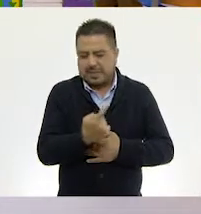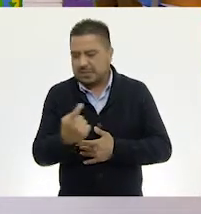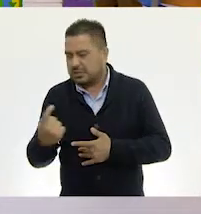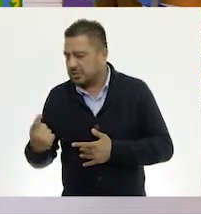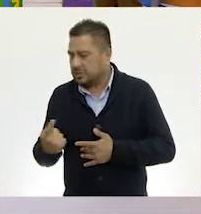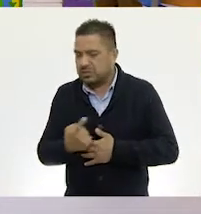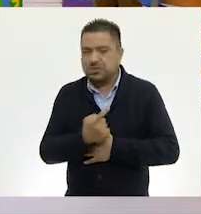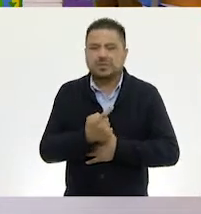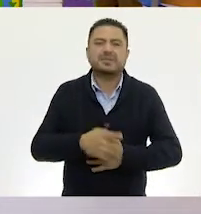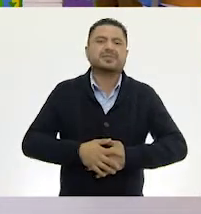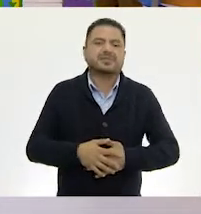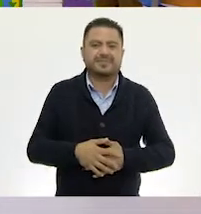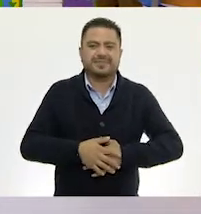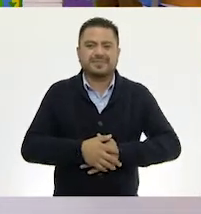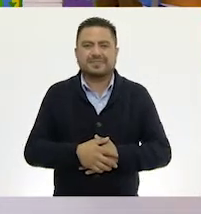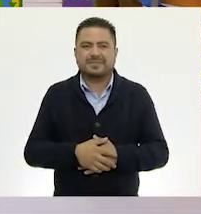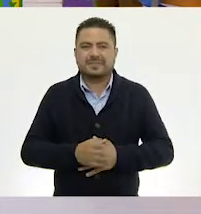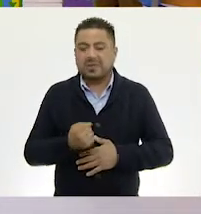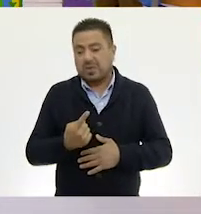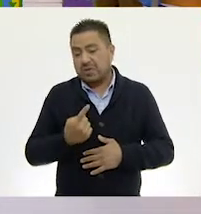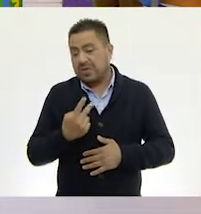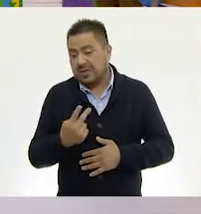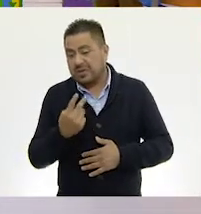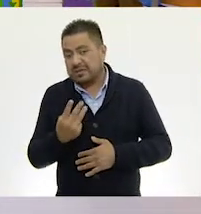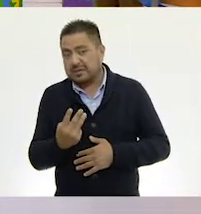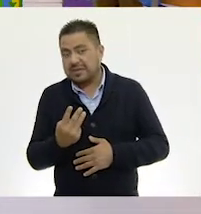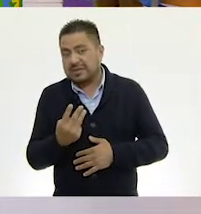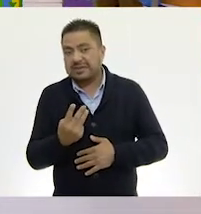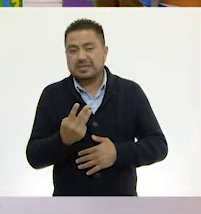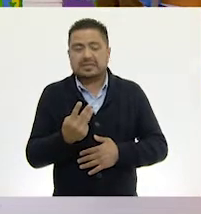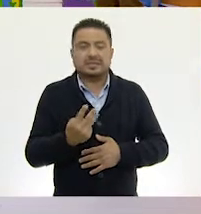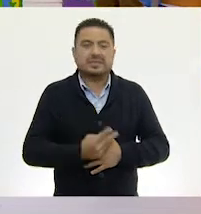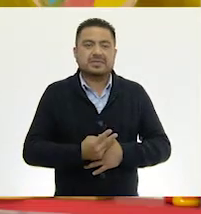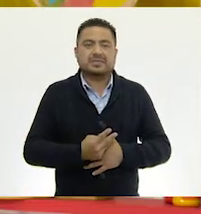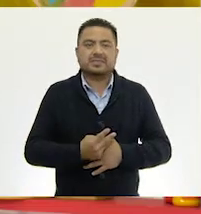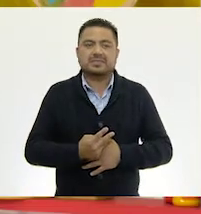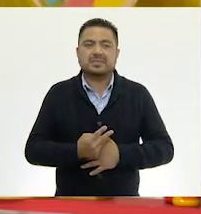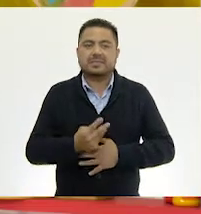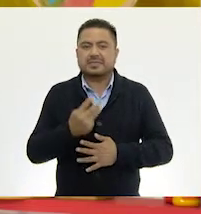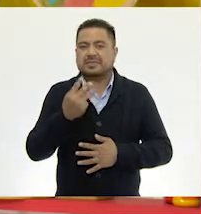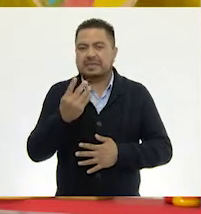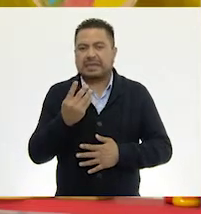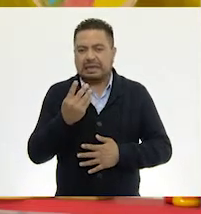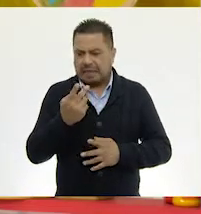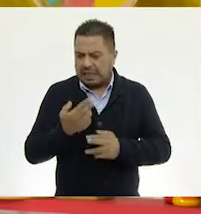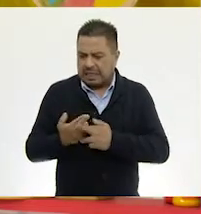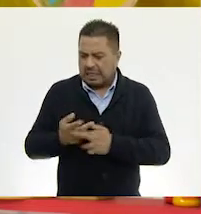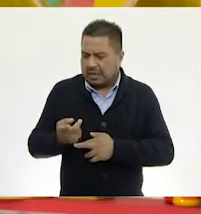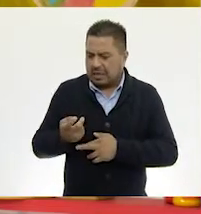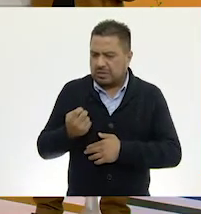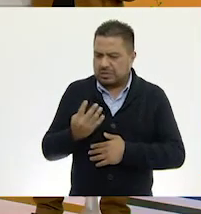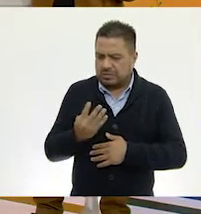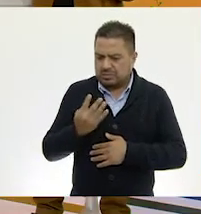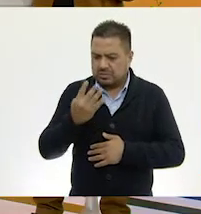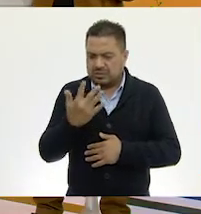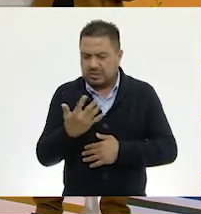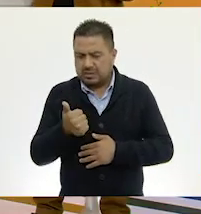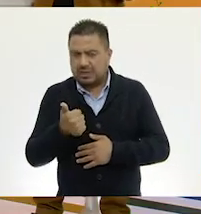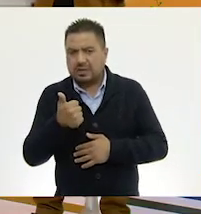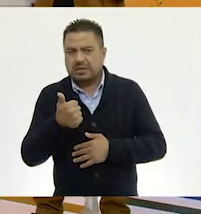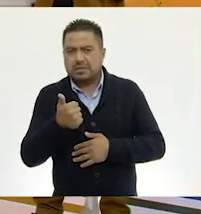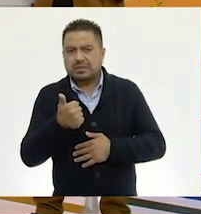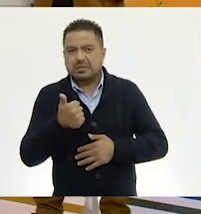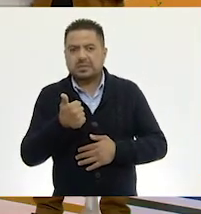Uno, dos, tres... Ahí aquí van más. Tres, cuatro, cinco,